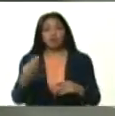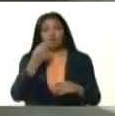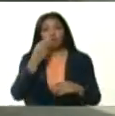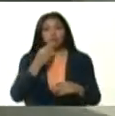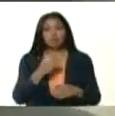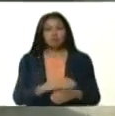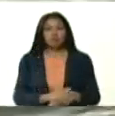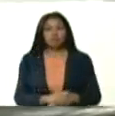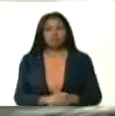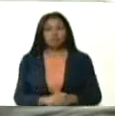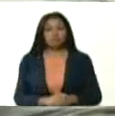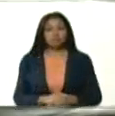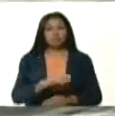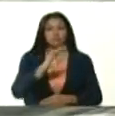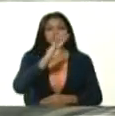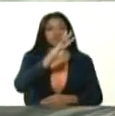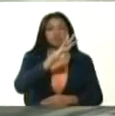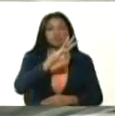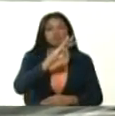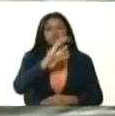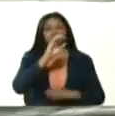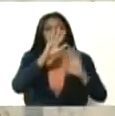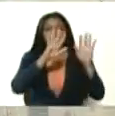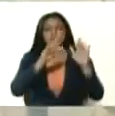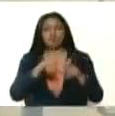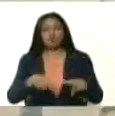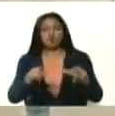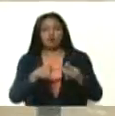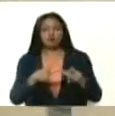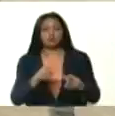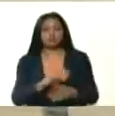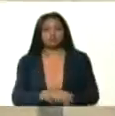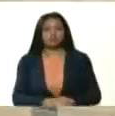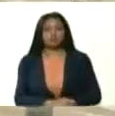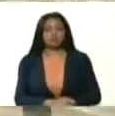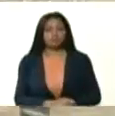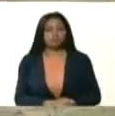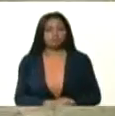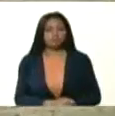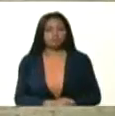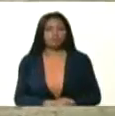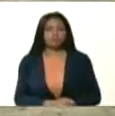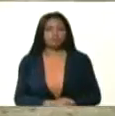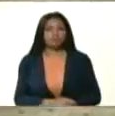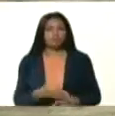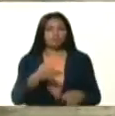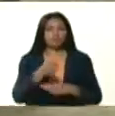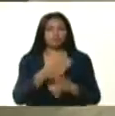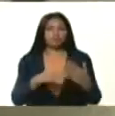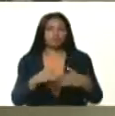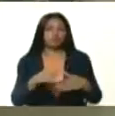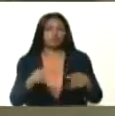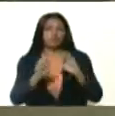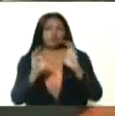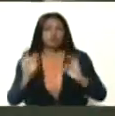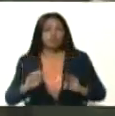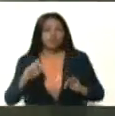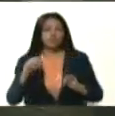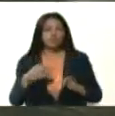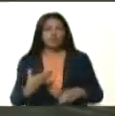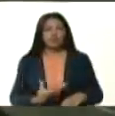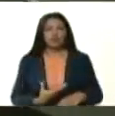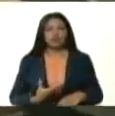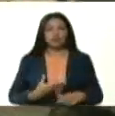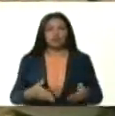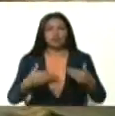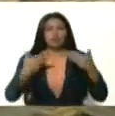protéicos de 410 centros de almacenamiento, donde son trasladados en los vehículos adecuados, proporcionados por las alcaldías